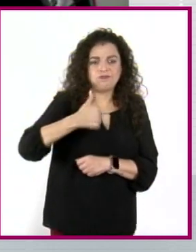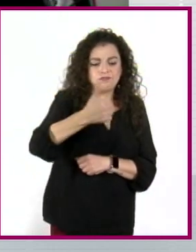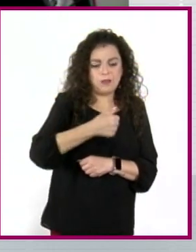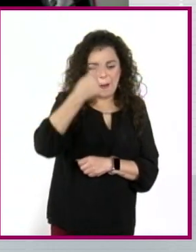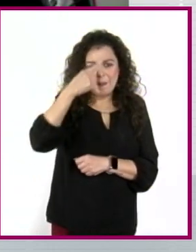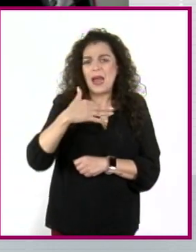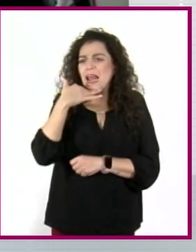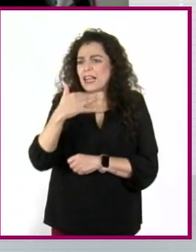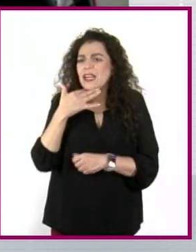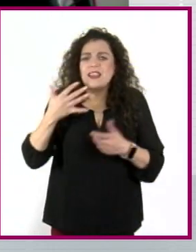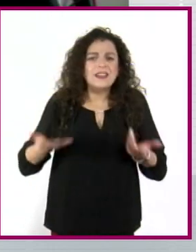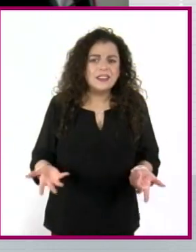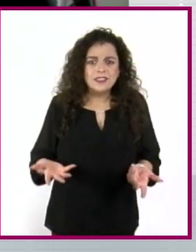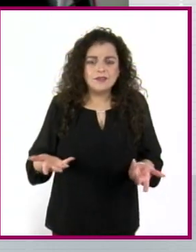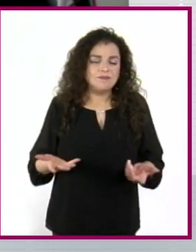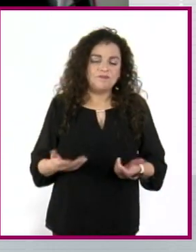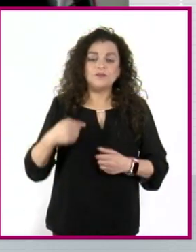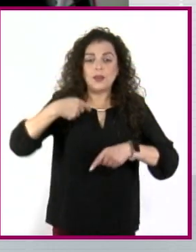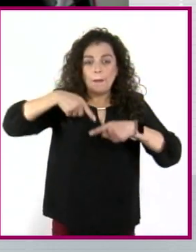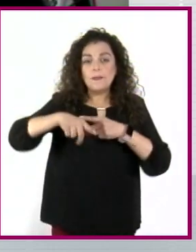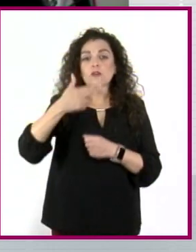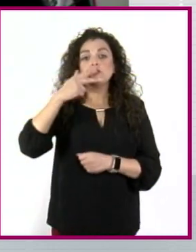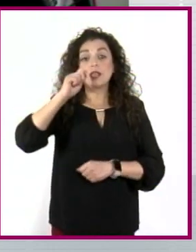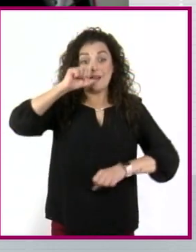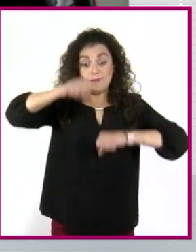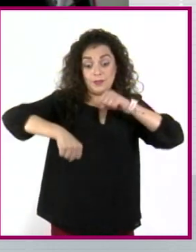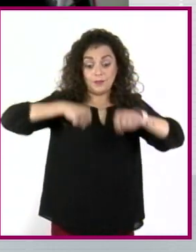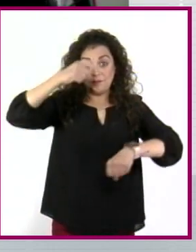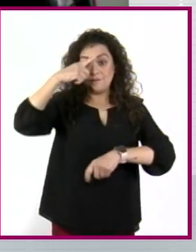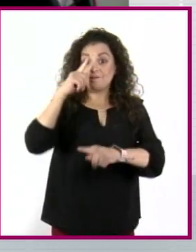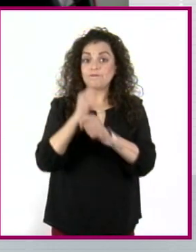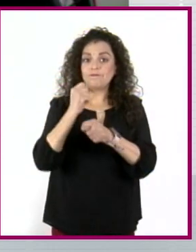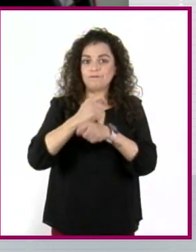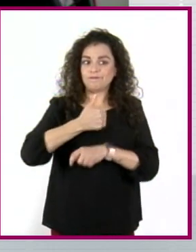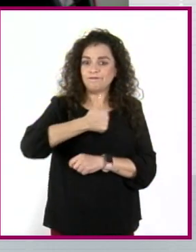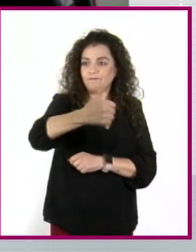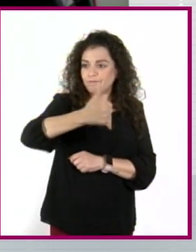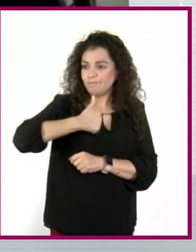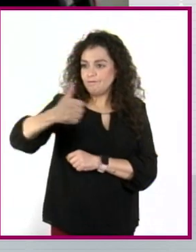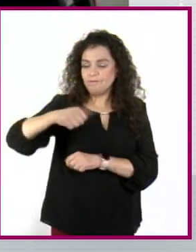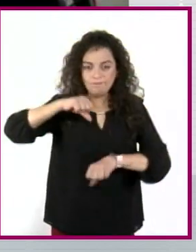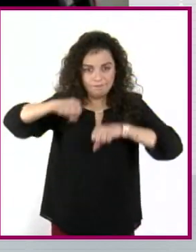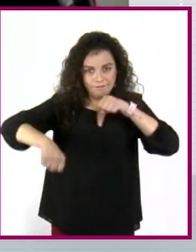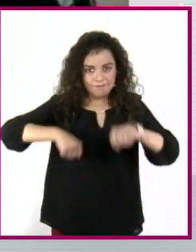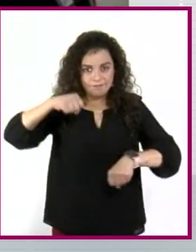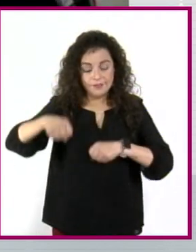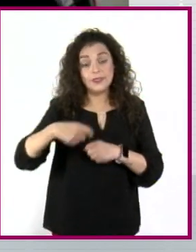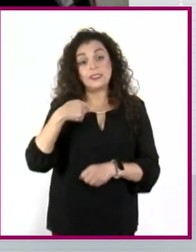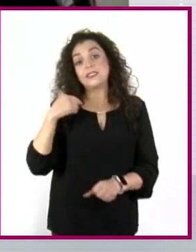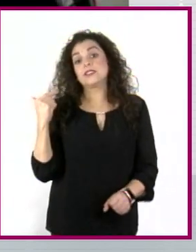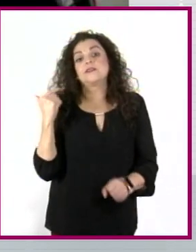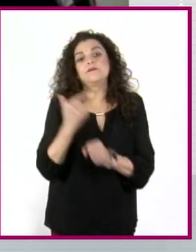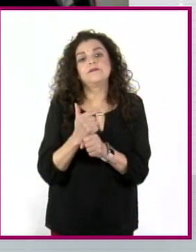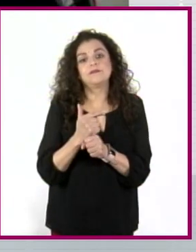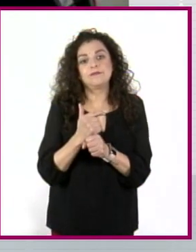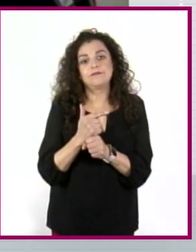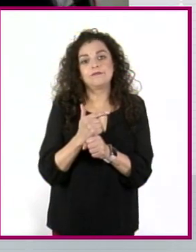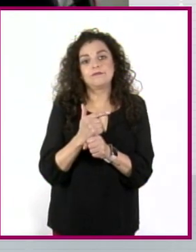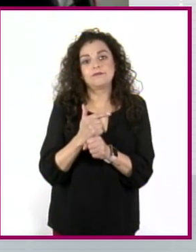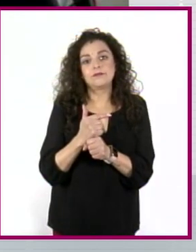tanto? Entonces comencé a usar la bicicleta como transporte y me di cuenta de que era algo que podía